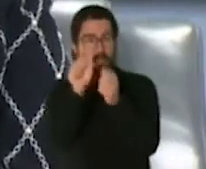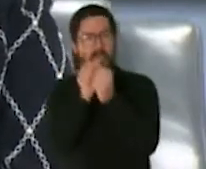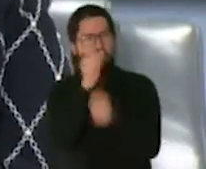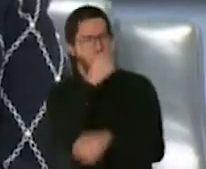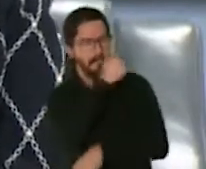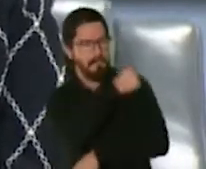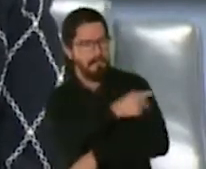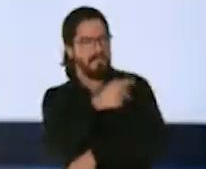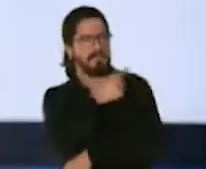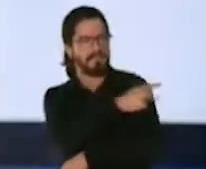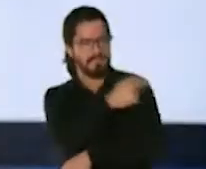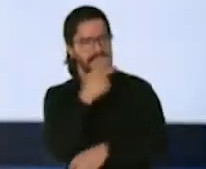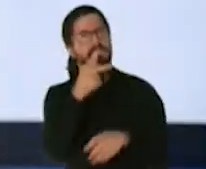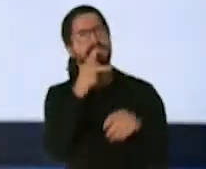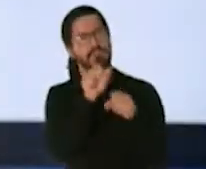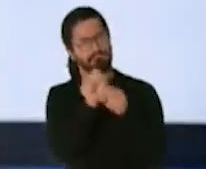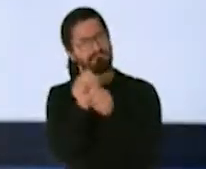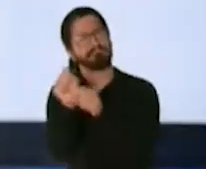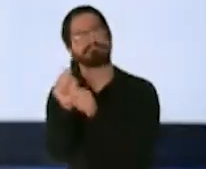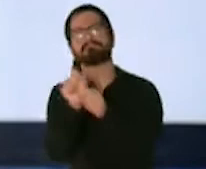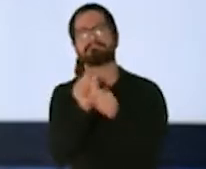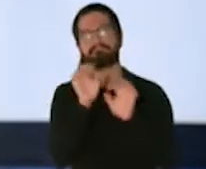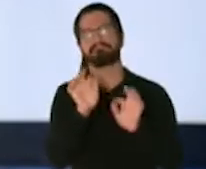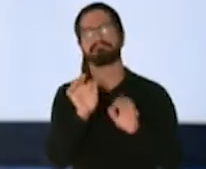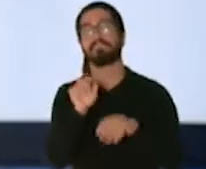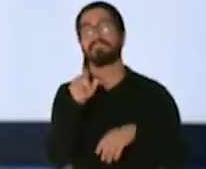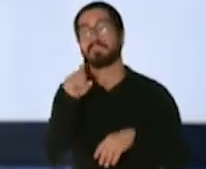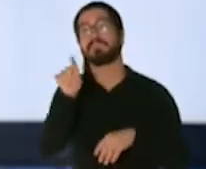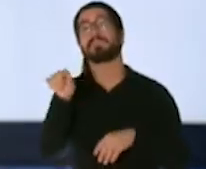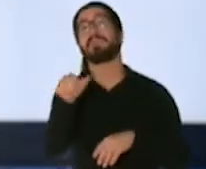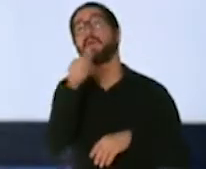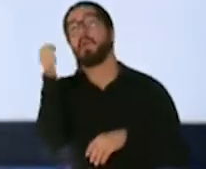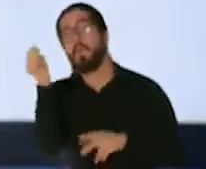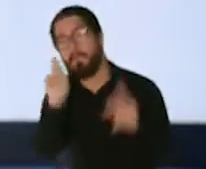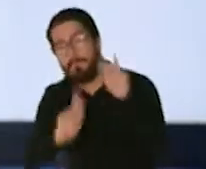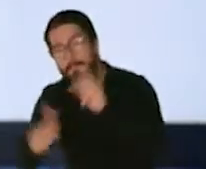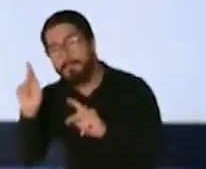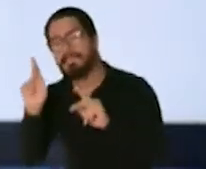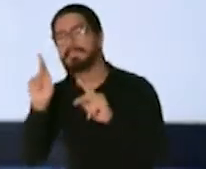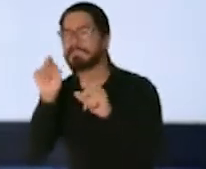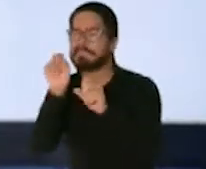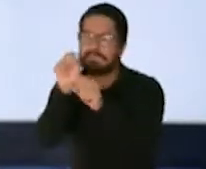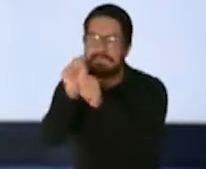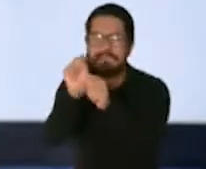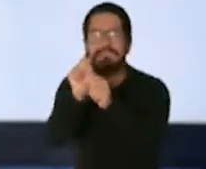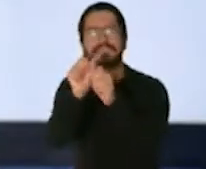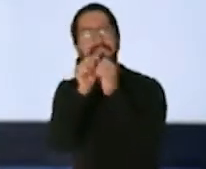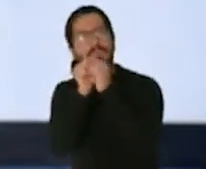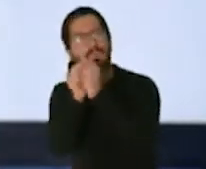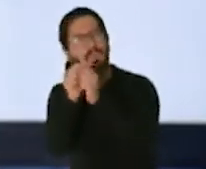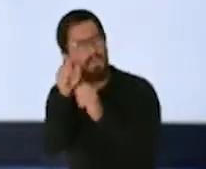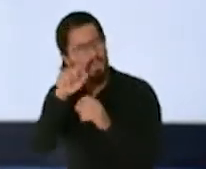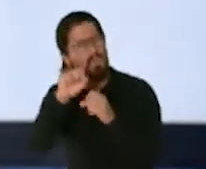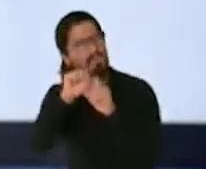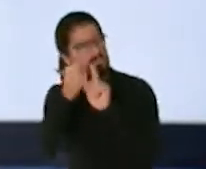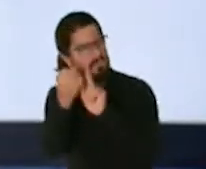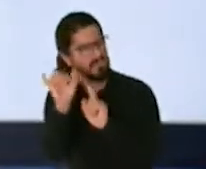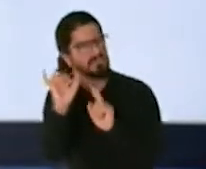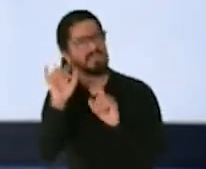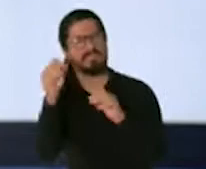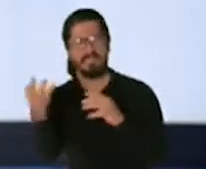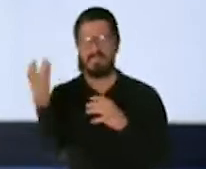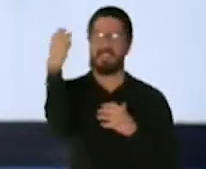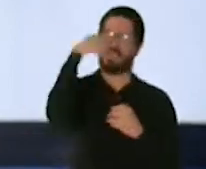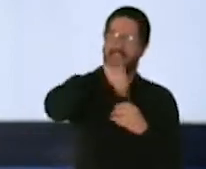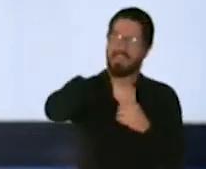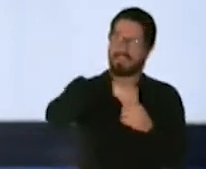grupos más tercer sector está haciendo la labor o sea hay que integrarlo al departamento de salud eso es todo lo que hay que hacer maravilloso Panchi secretario